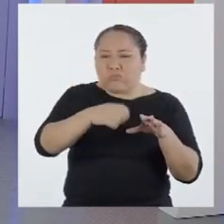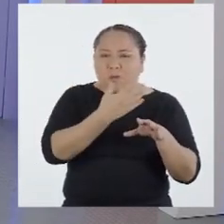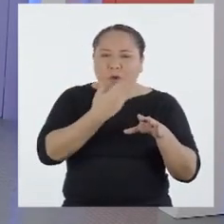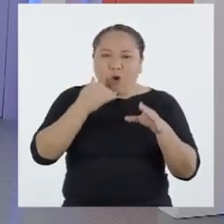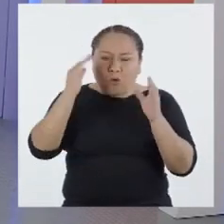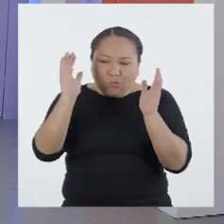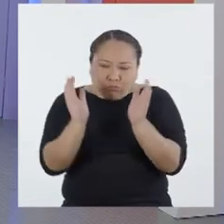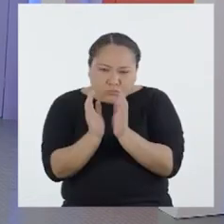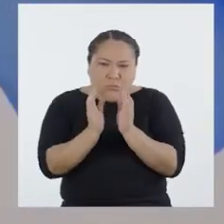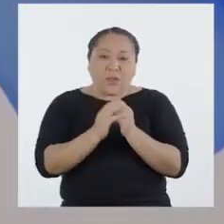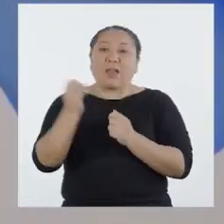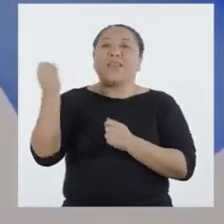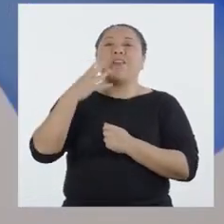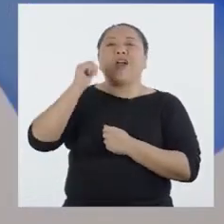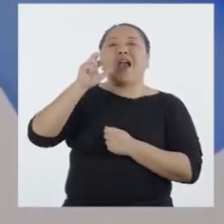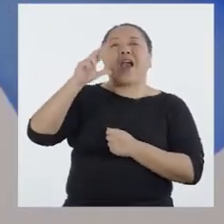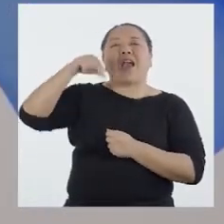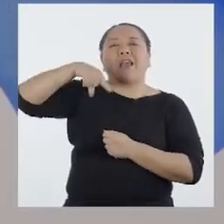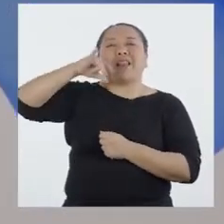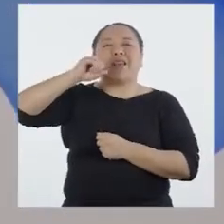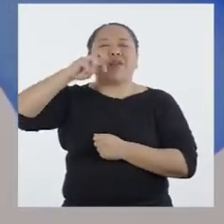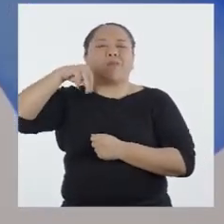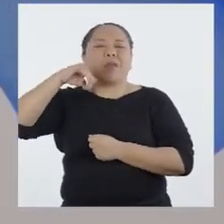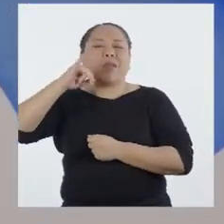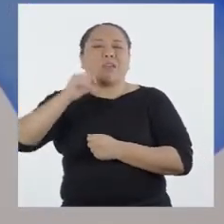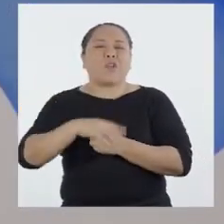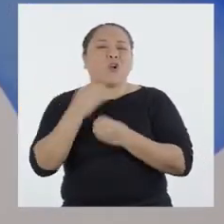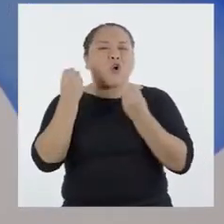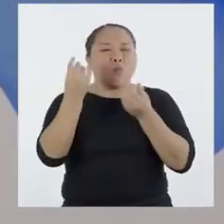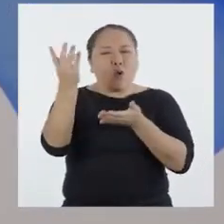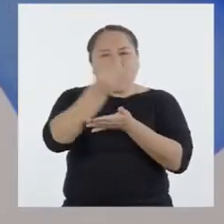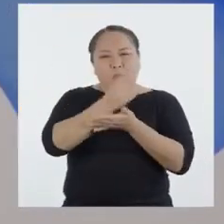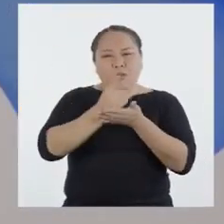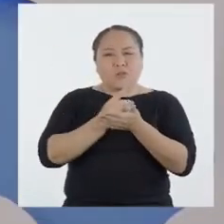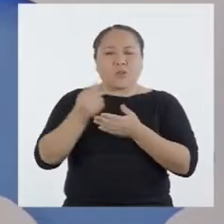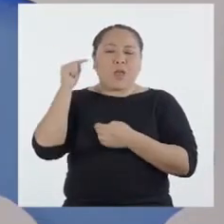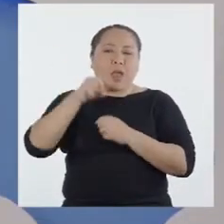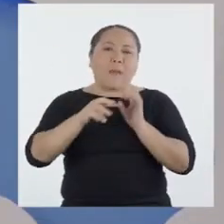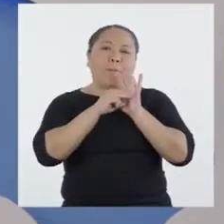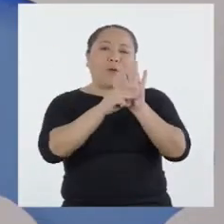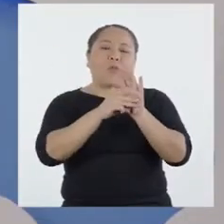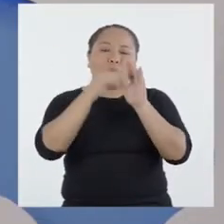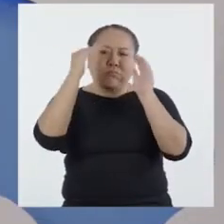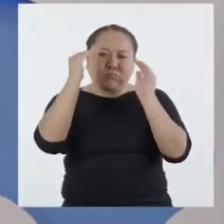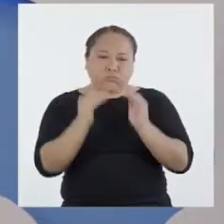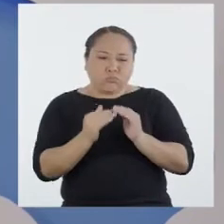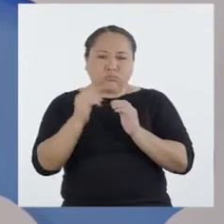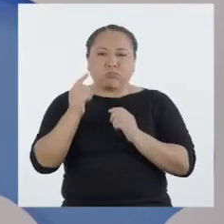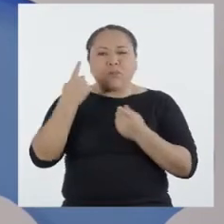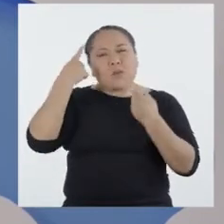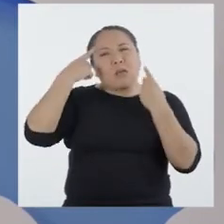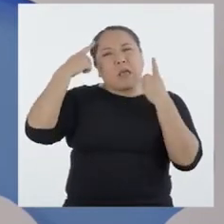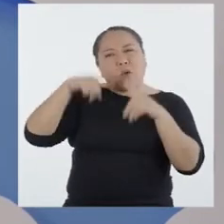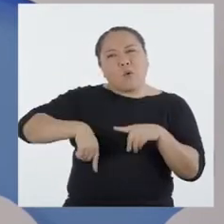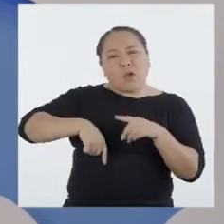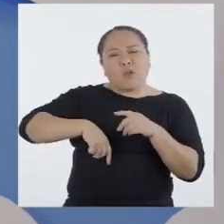mejorada a escala. Dinos, Arquímedes, ¿cómo sería el diseño? Nuestro modelo a escala debe cumplir con los requerimientos